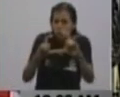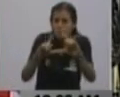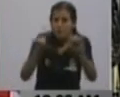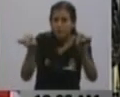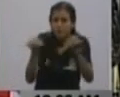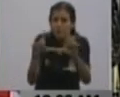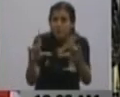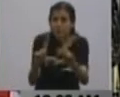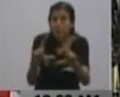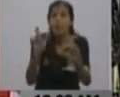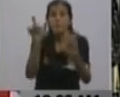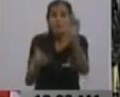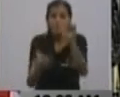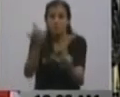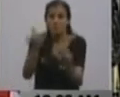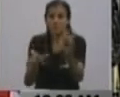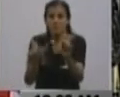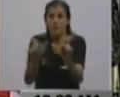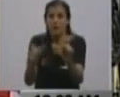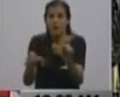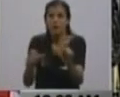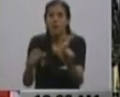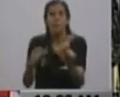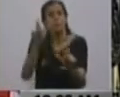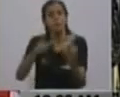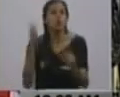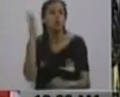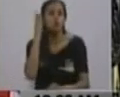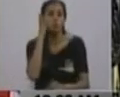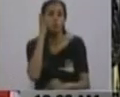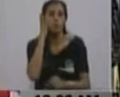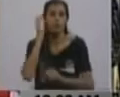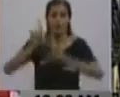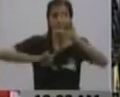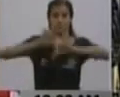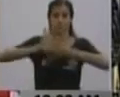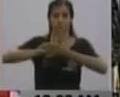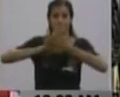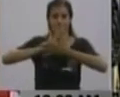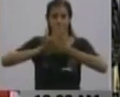Para los compañeros que tienen problemas de audición, pues, y por lenguaje de señas,